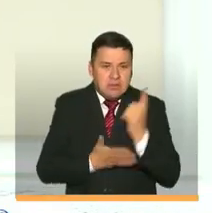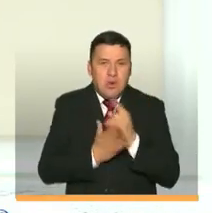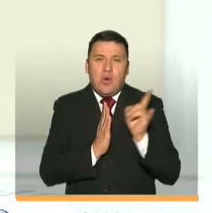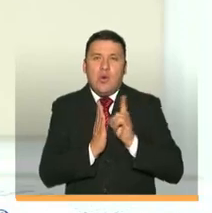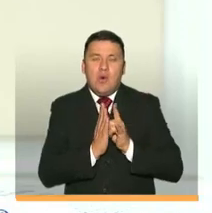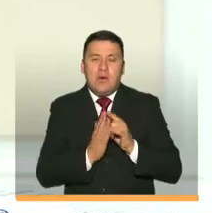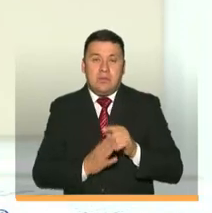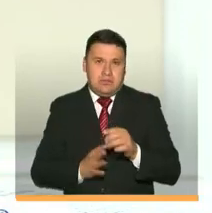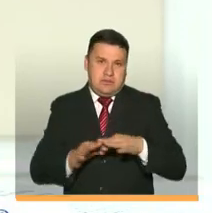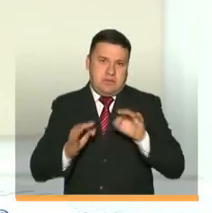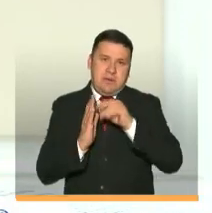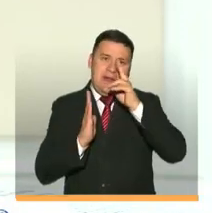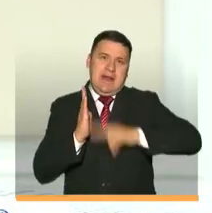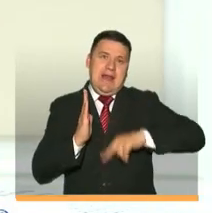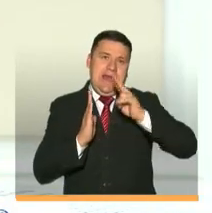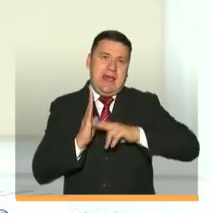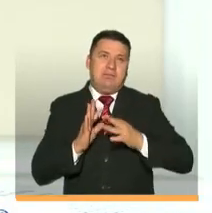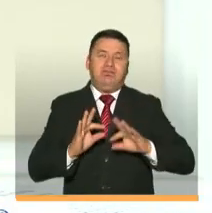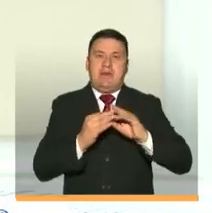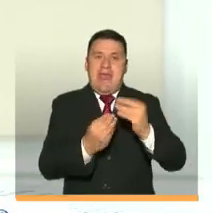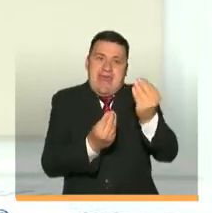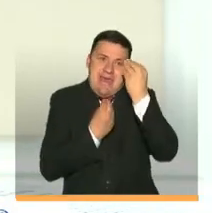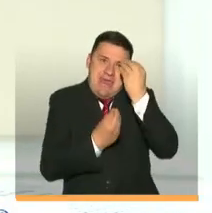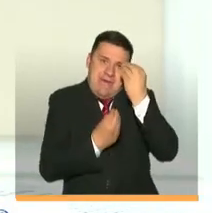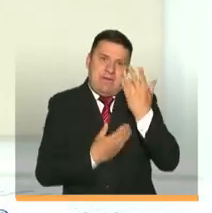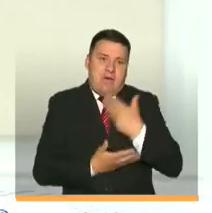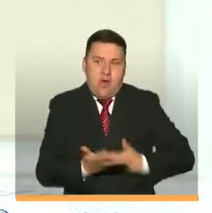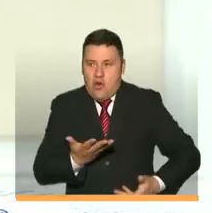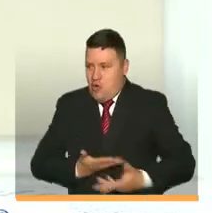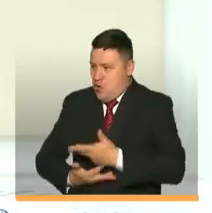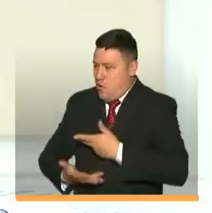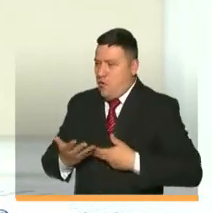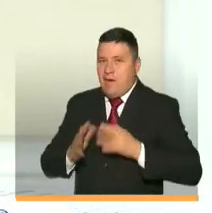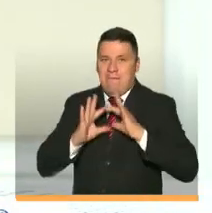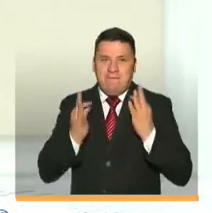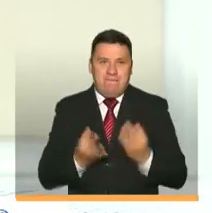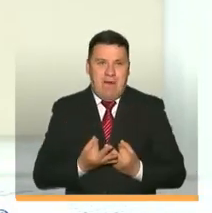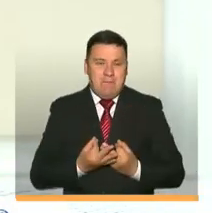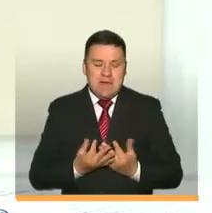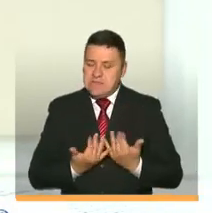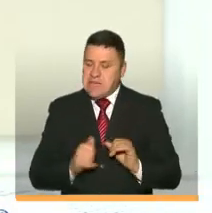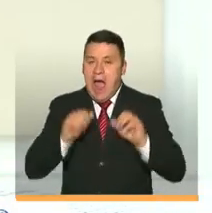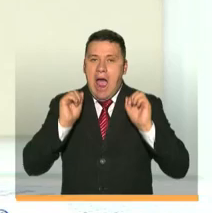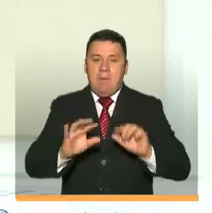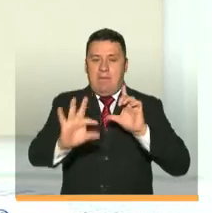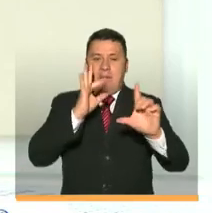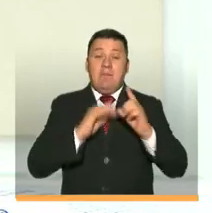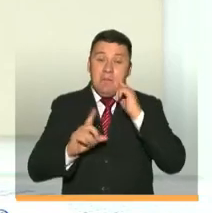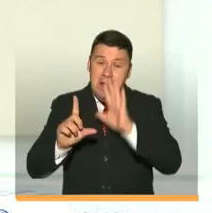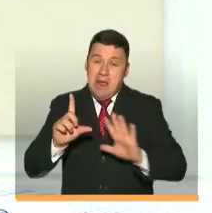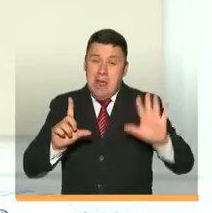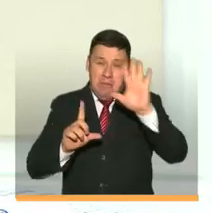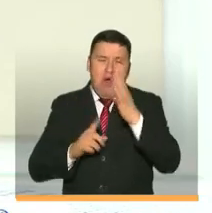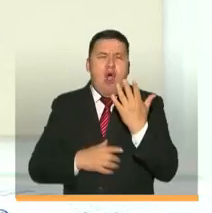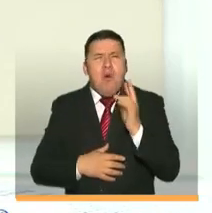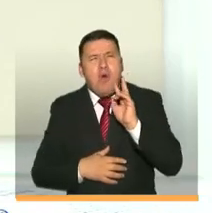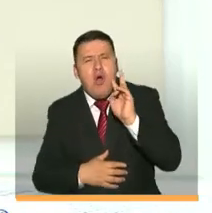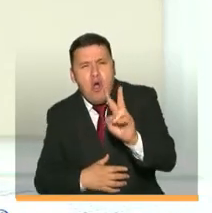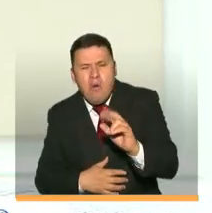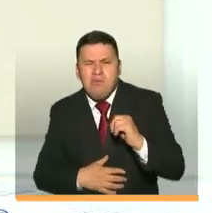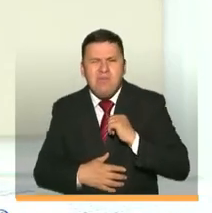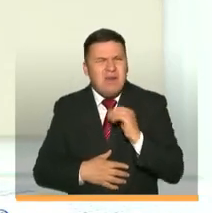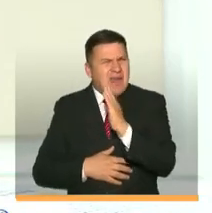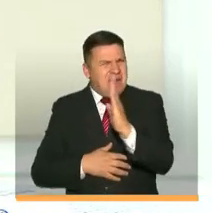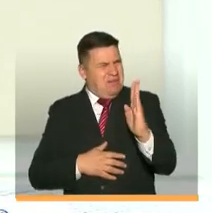lectura no solamente es un proceso de formación, sino es un proceso de compartir en familia. Tenemos un video que nos va a dejar ver qué